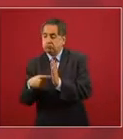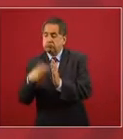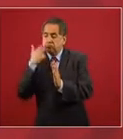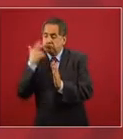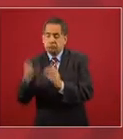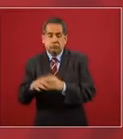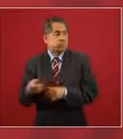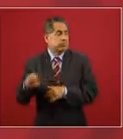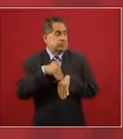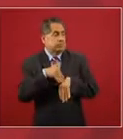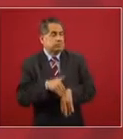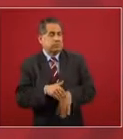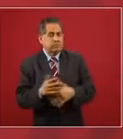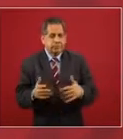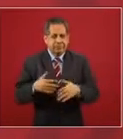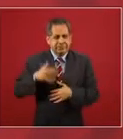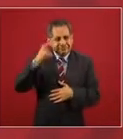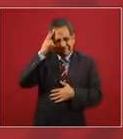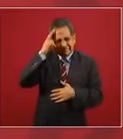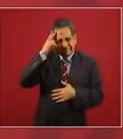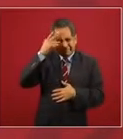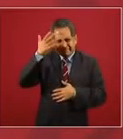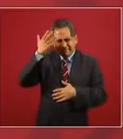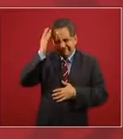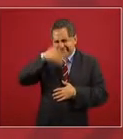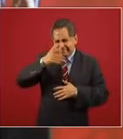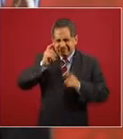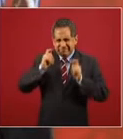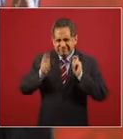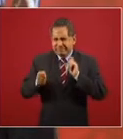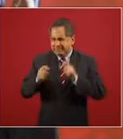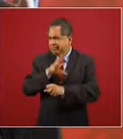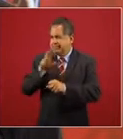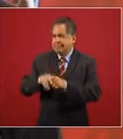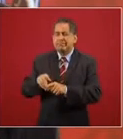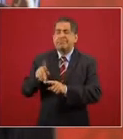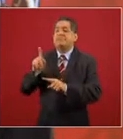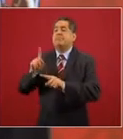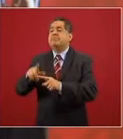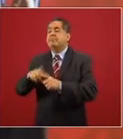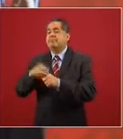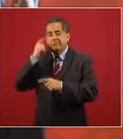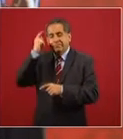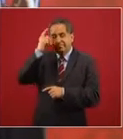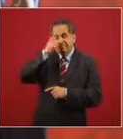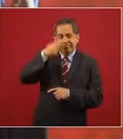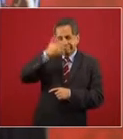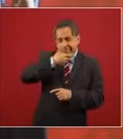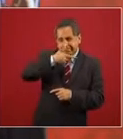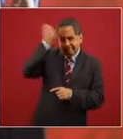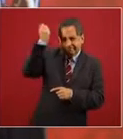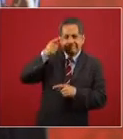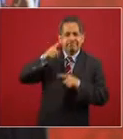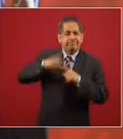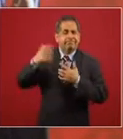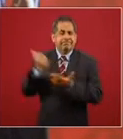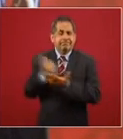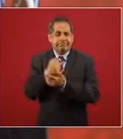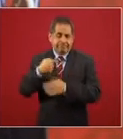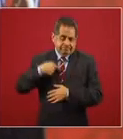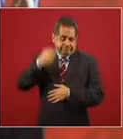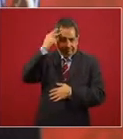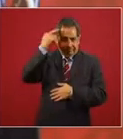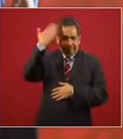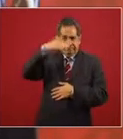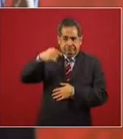o sea que él sabía por anticipado quiénes iban a ser porque él